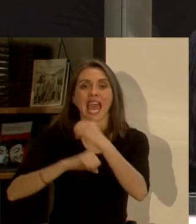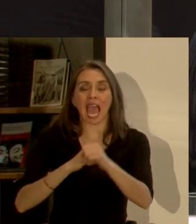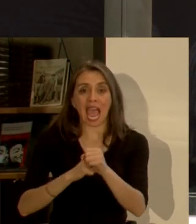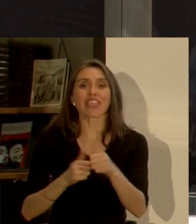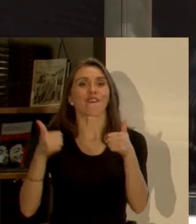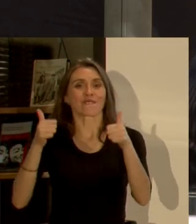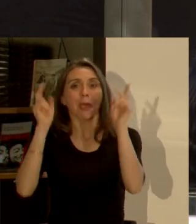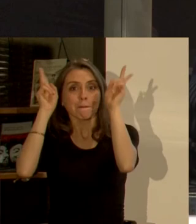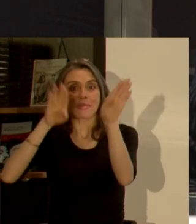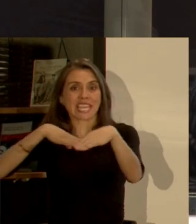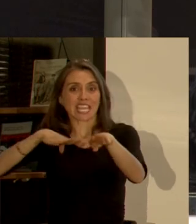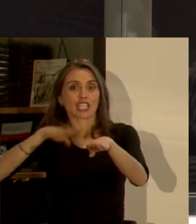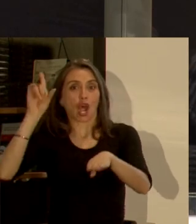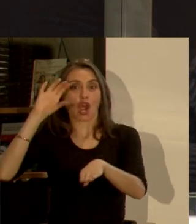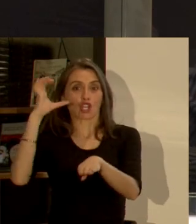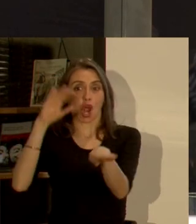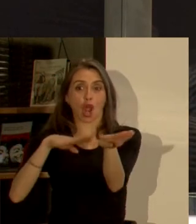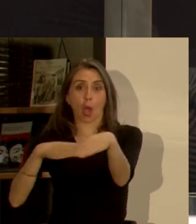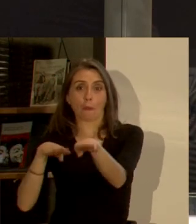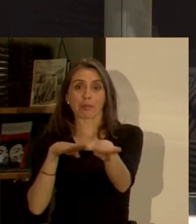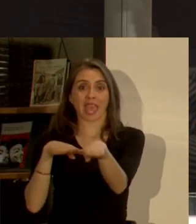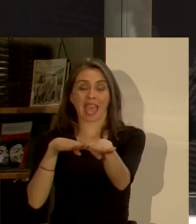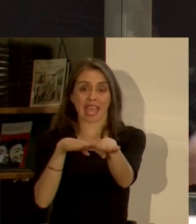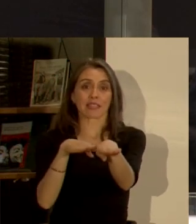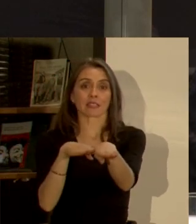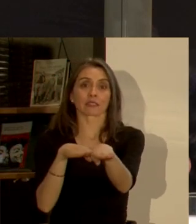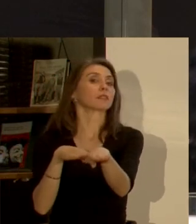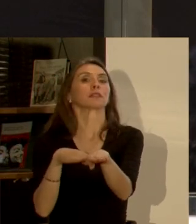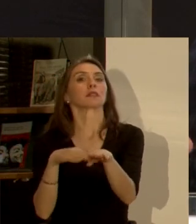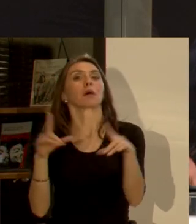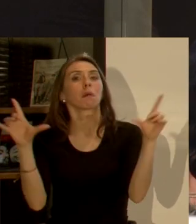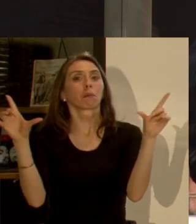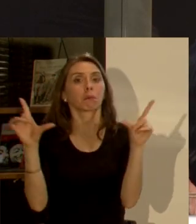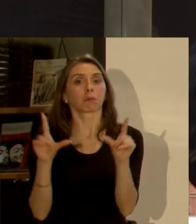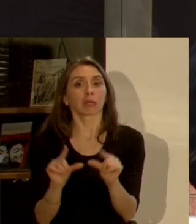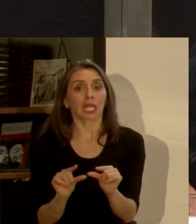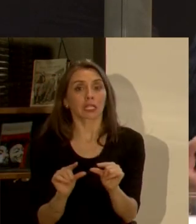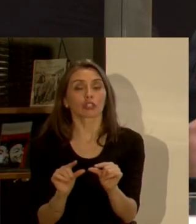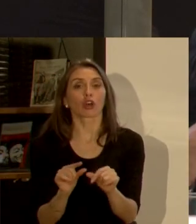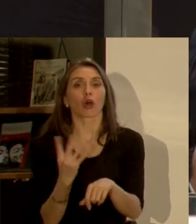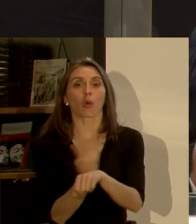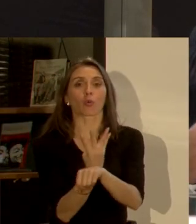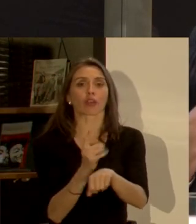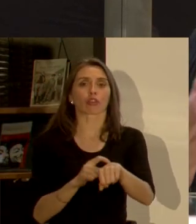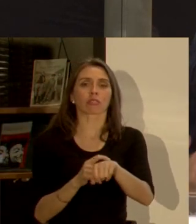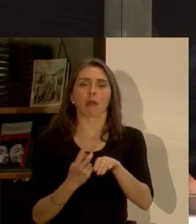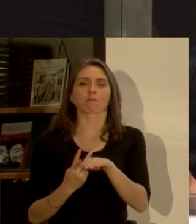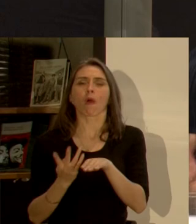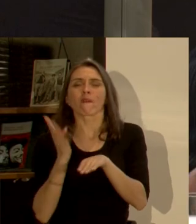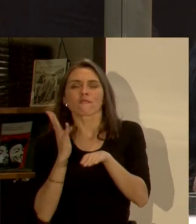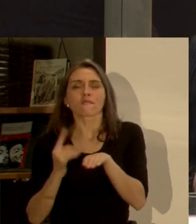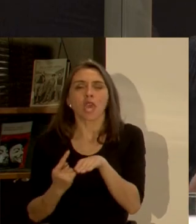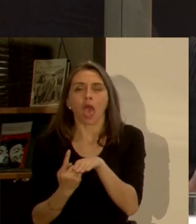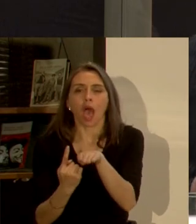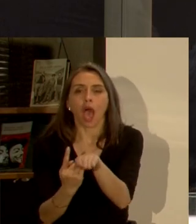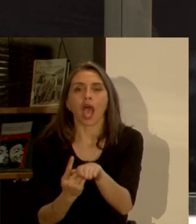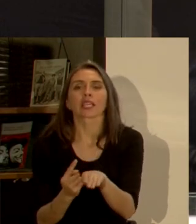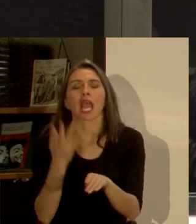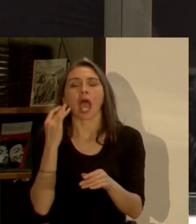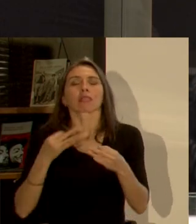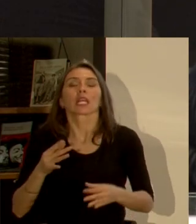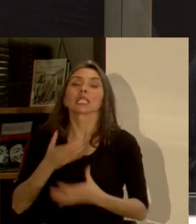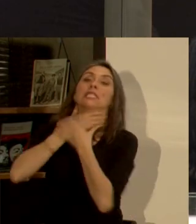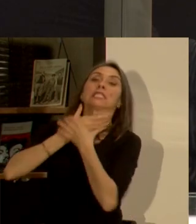un espacio que generó o sea disminuyó como en cuatro horas los tiempos la inseguridad